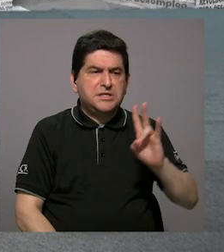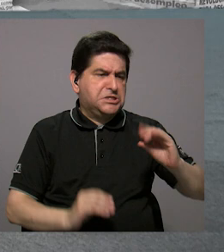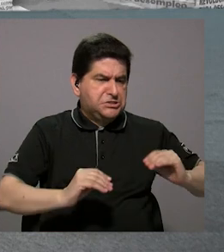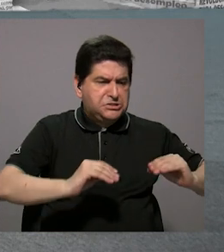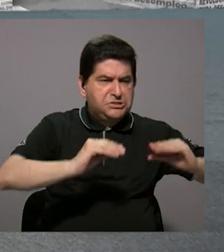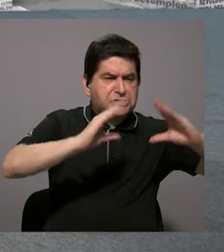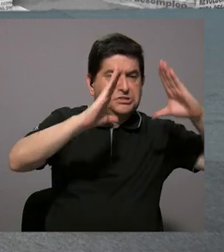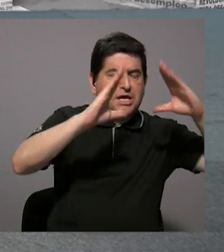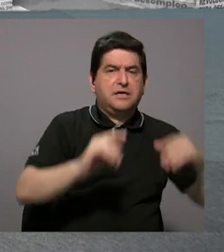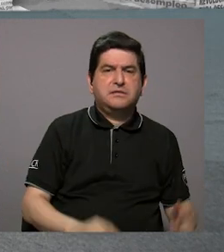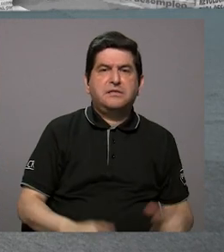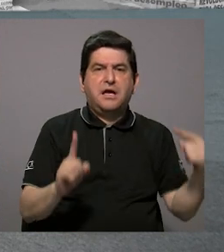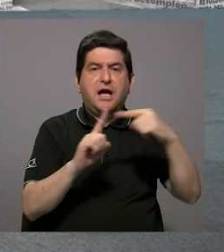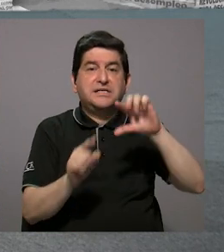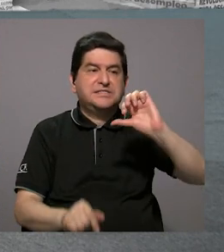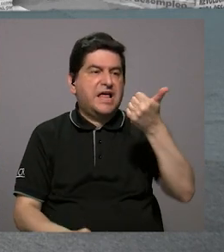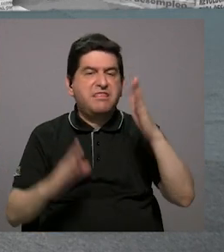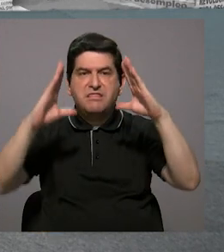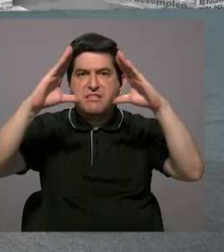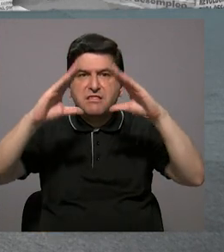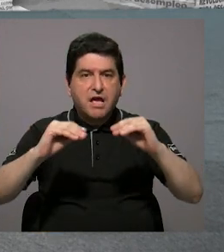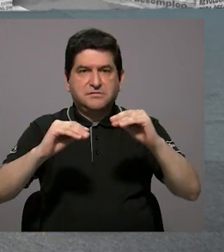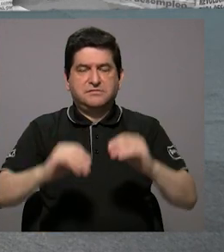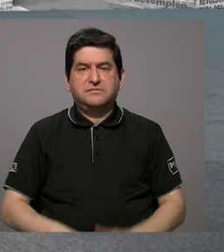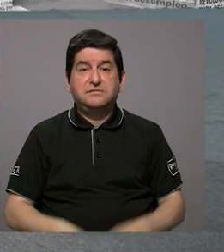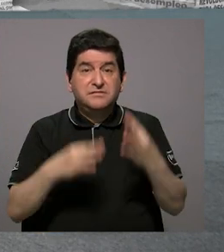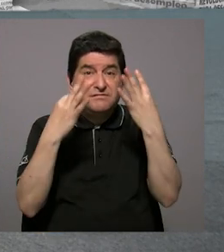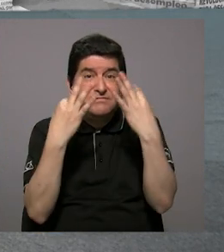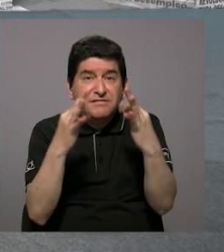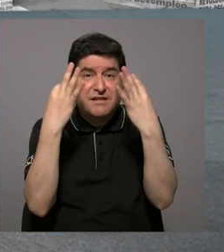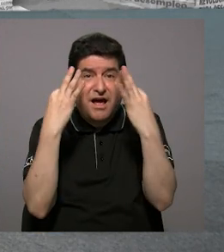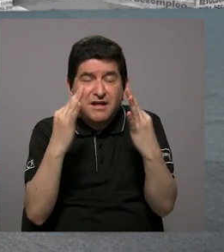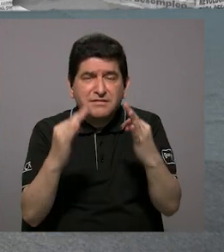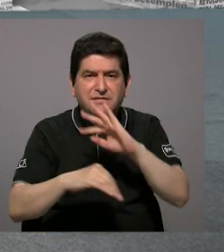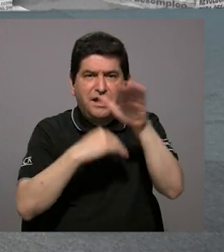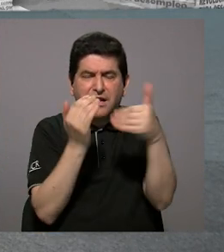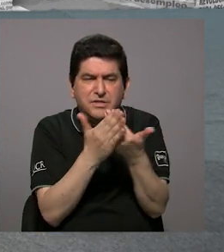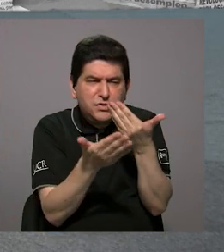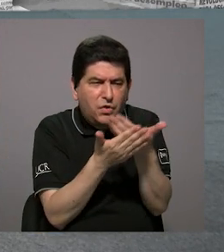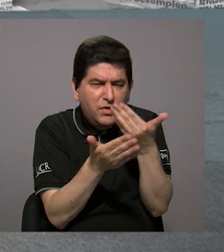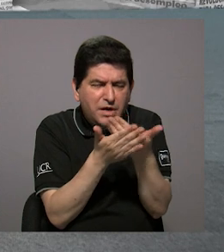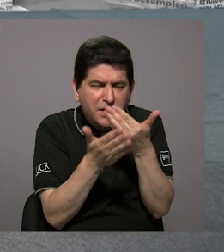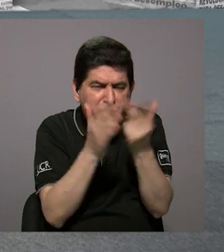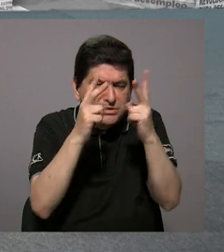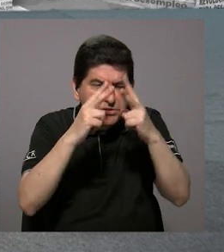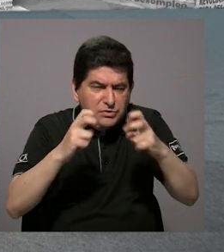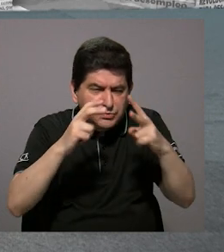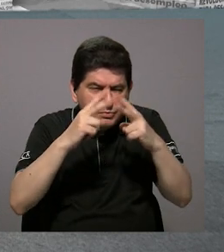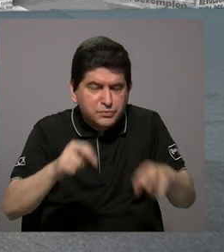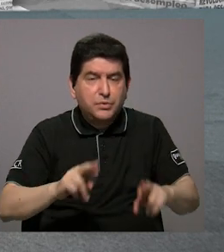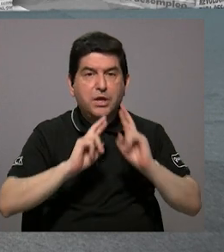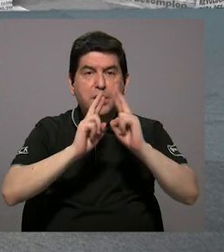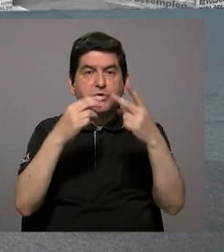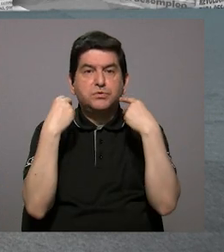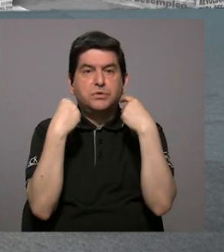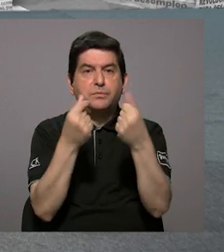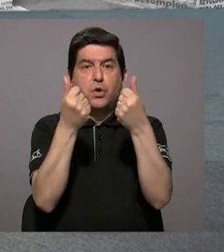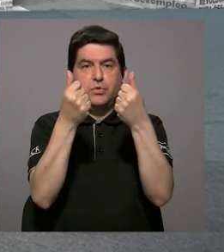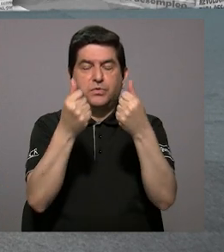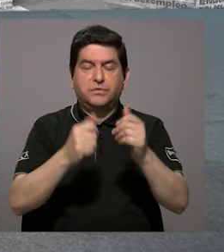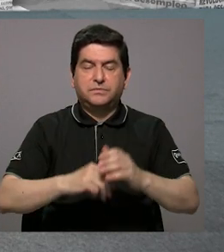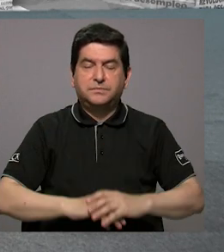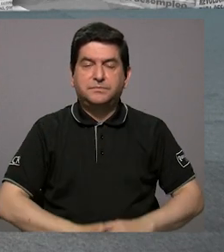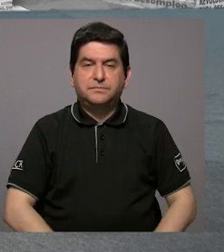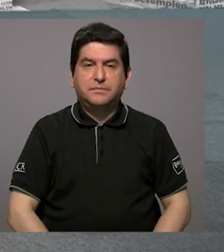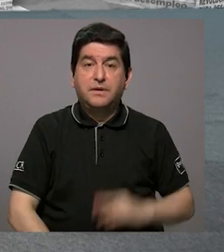7 de la mañana, incluso a 10 de la noche, tratando de sacar todas esas muestras y tratar de obtener resultados lo